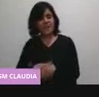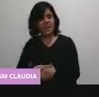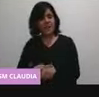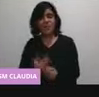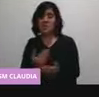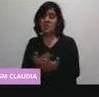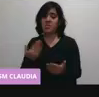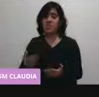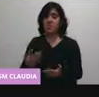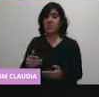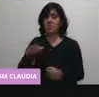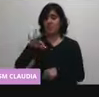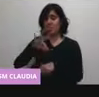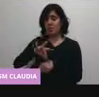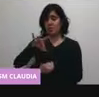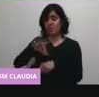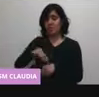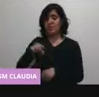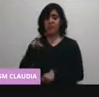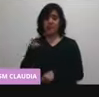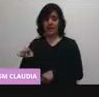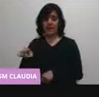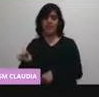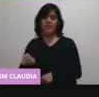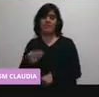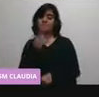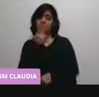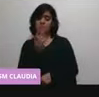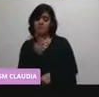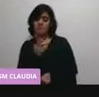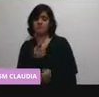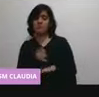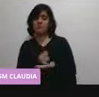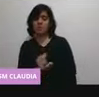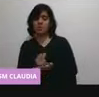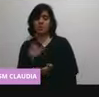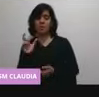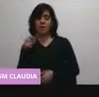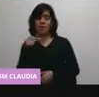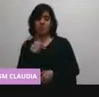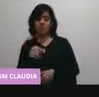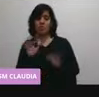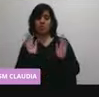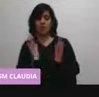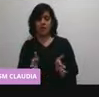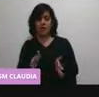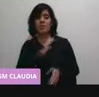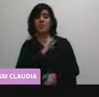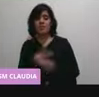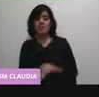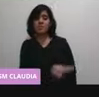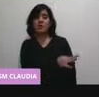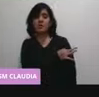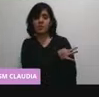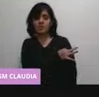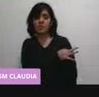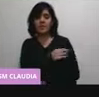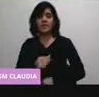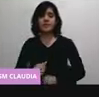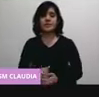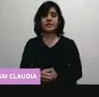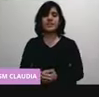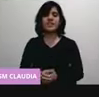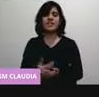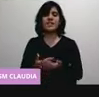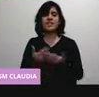va a decir cuándo sus pulmones están bien para que se pueda vacunar. ¿Qué quiere decir eso? Que si